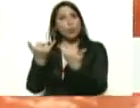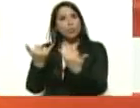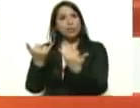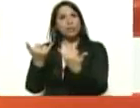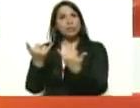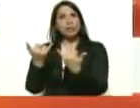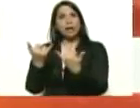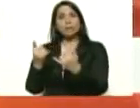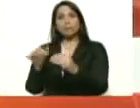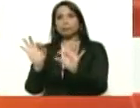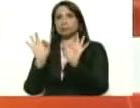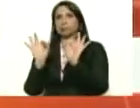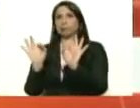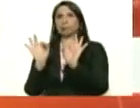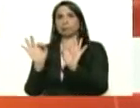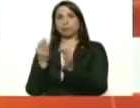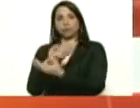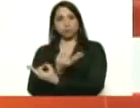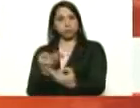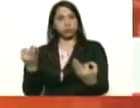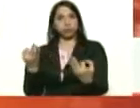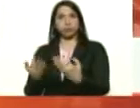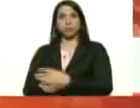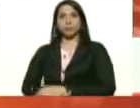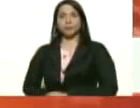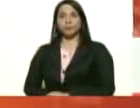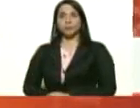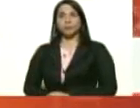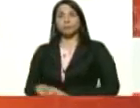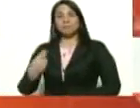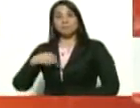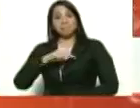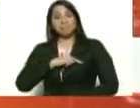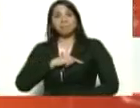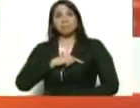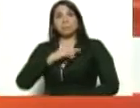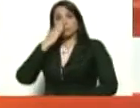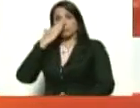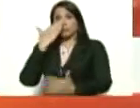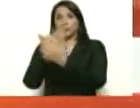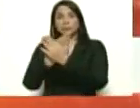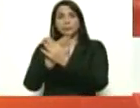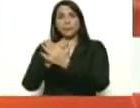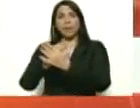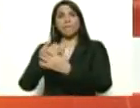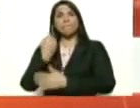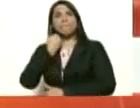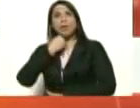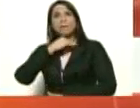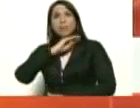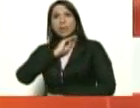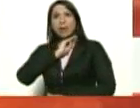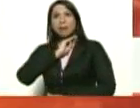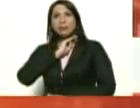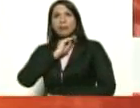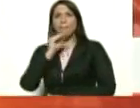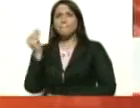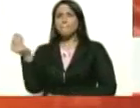excepcional, en un momento extraordinario. Estamos enfrentando la pandemia más